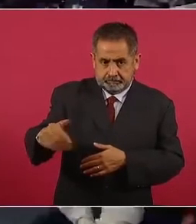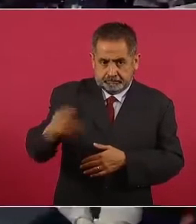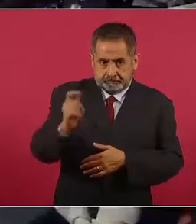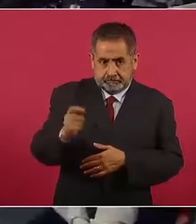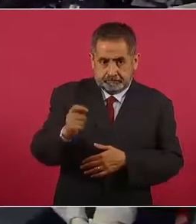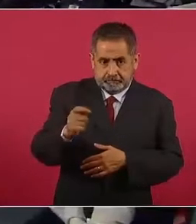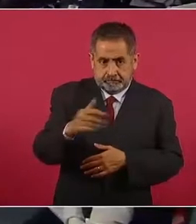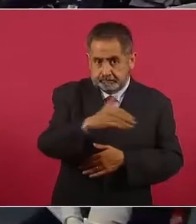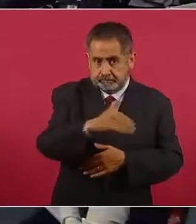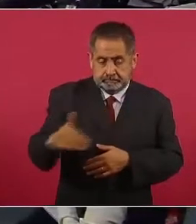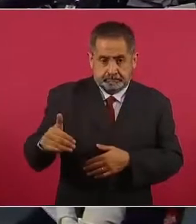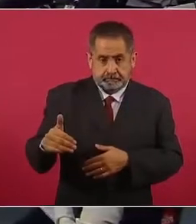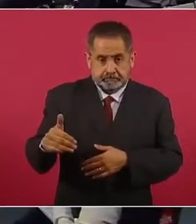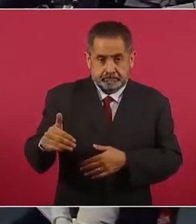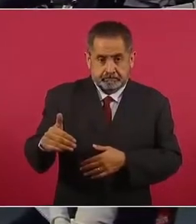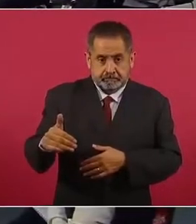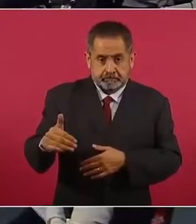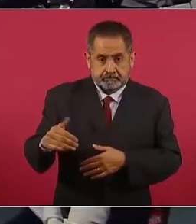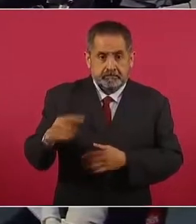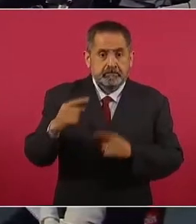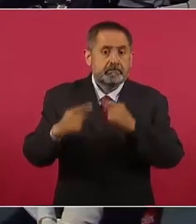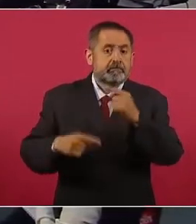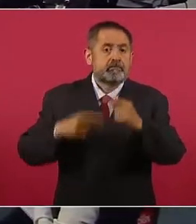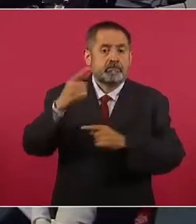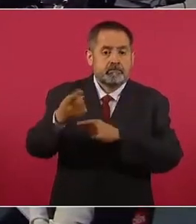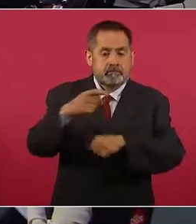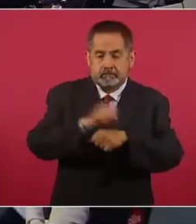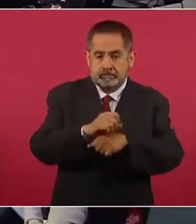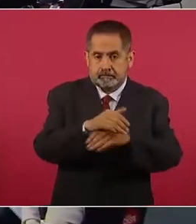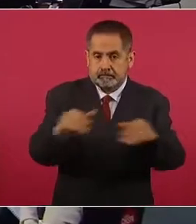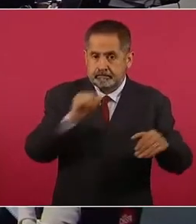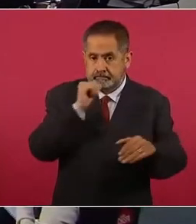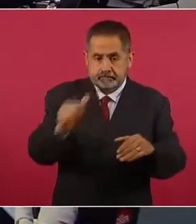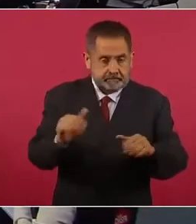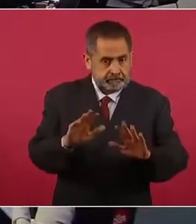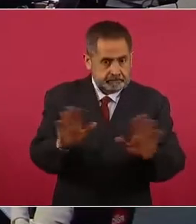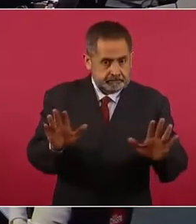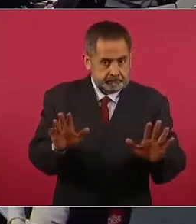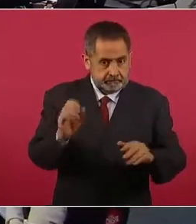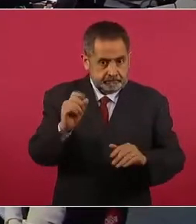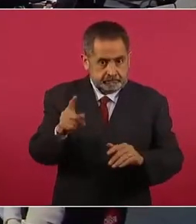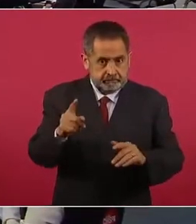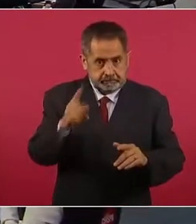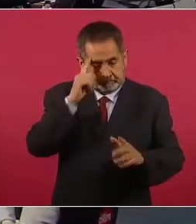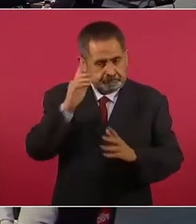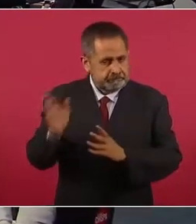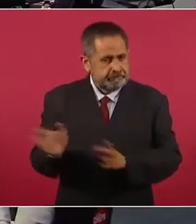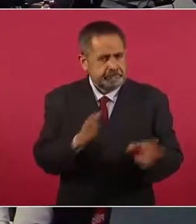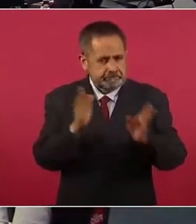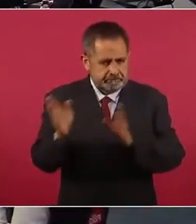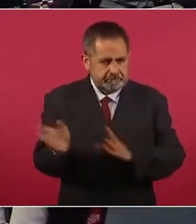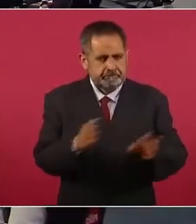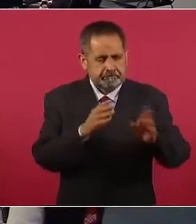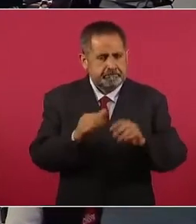ya la primera fila no vuelve la semana, solo que… ¿para qué? Porque si no,